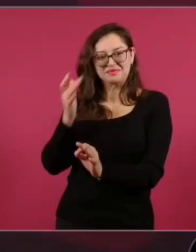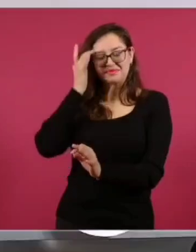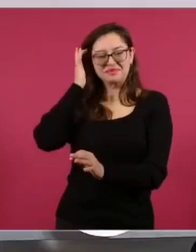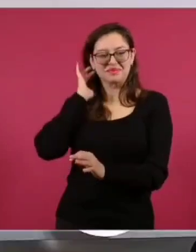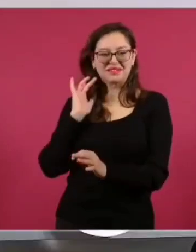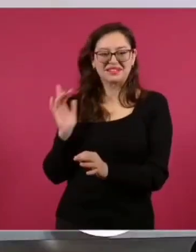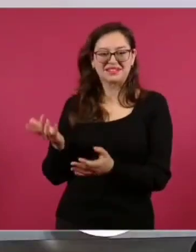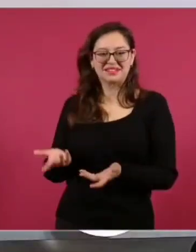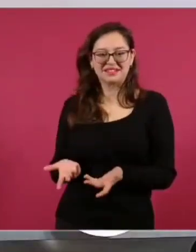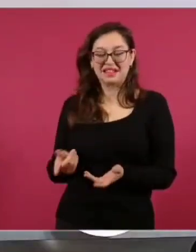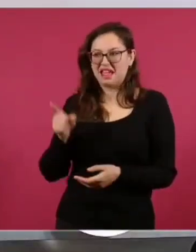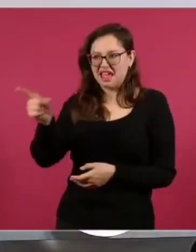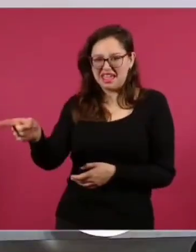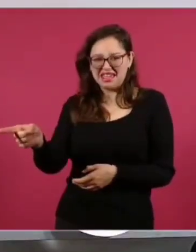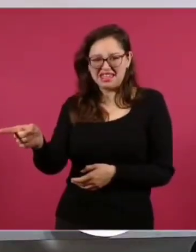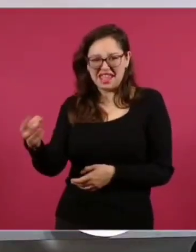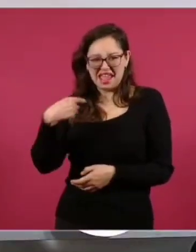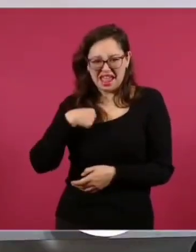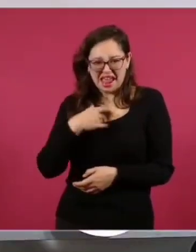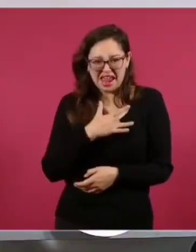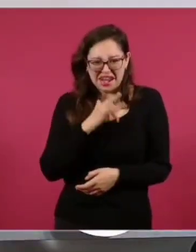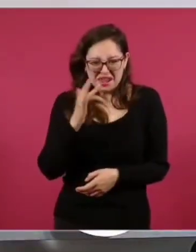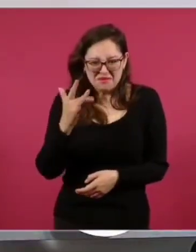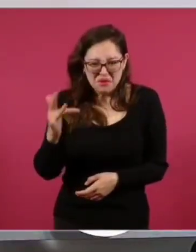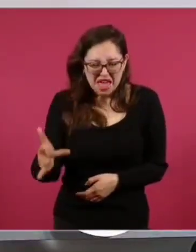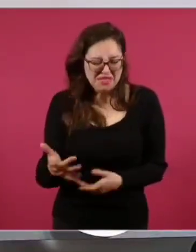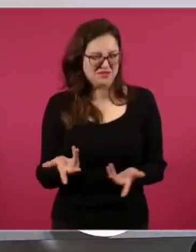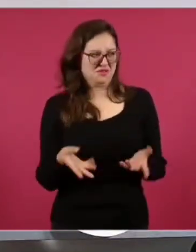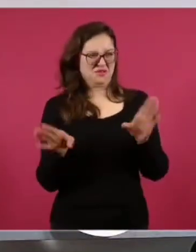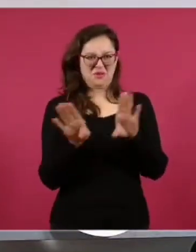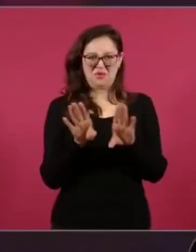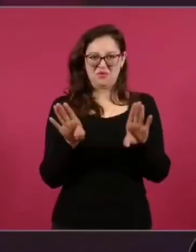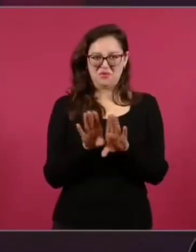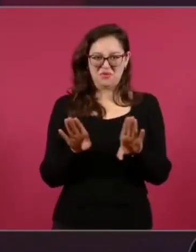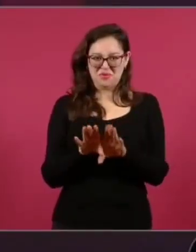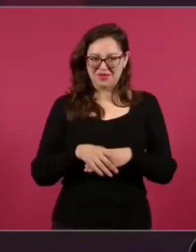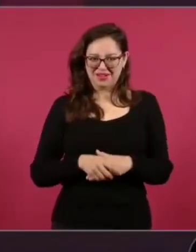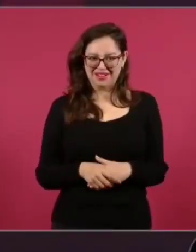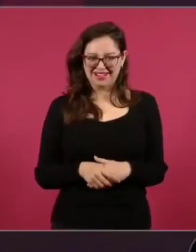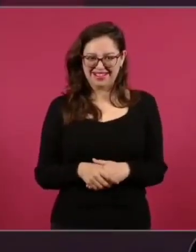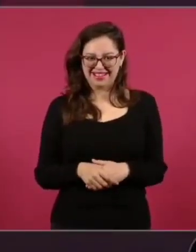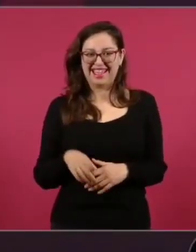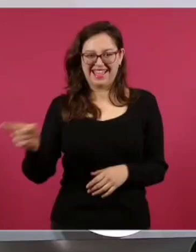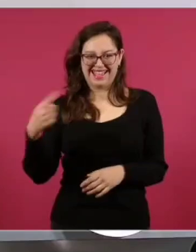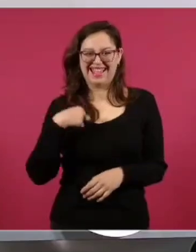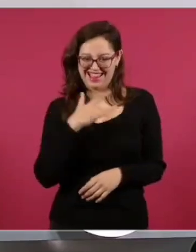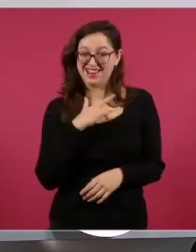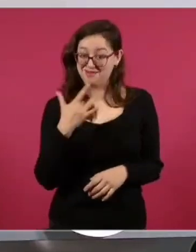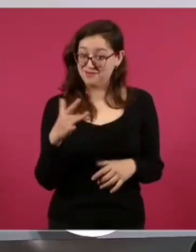enamoró de mí, porque está bastante enamorada.